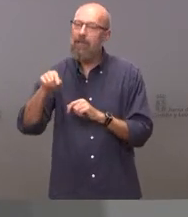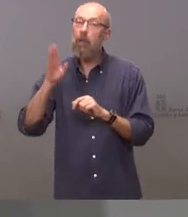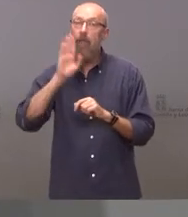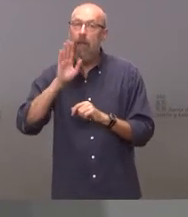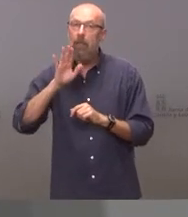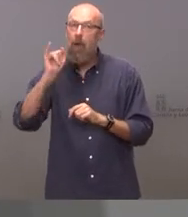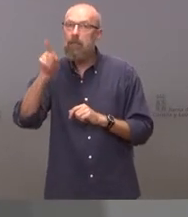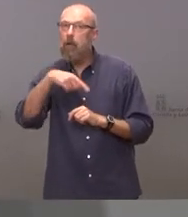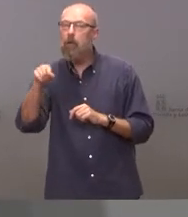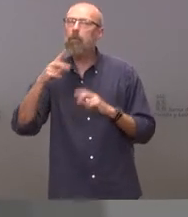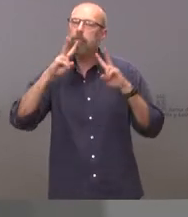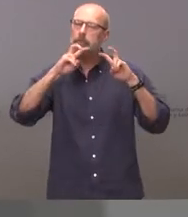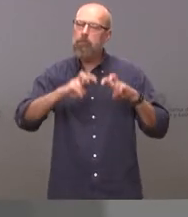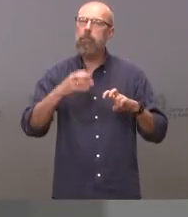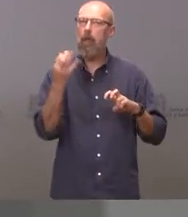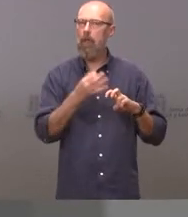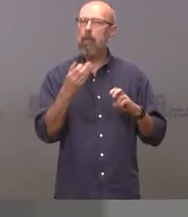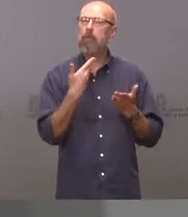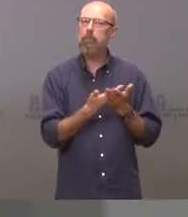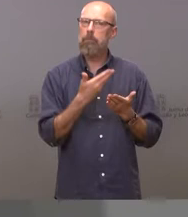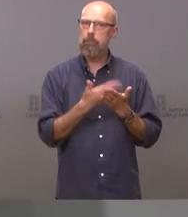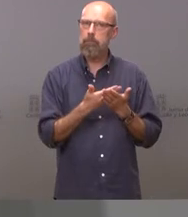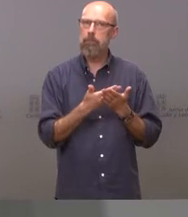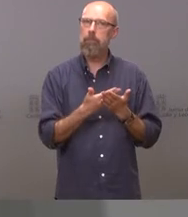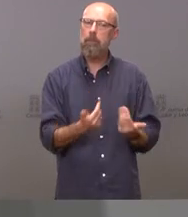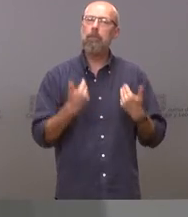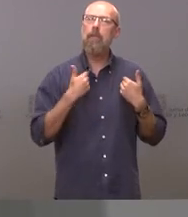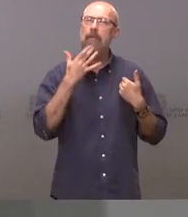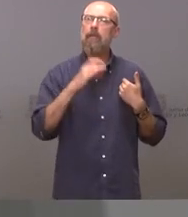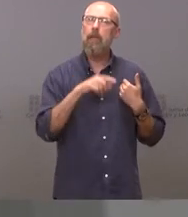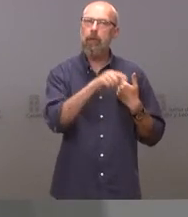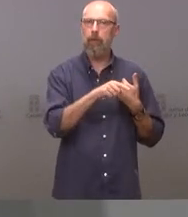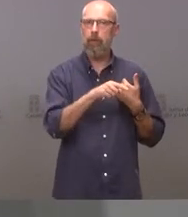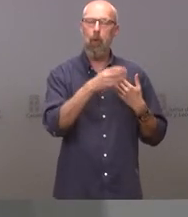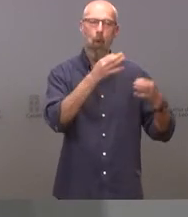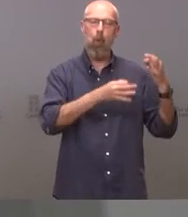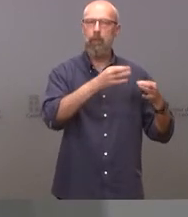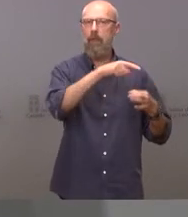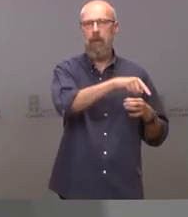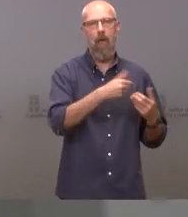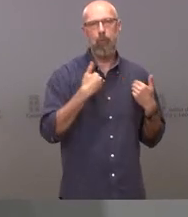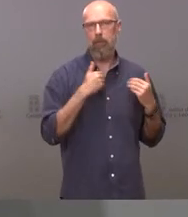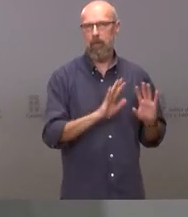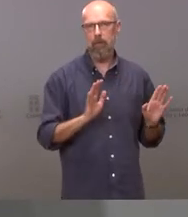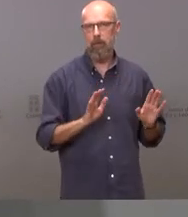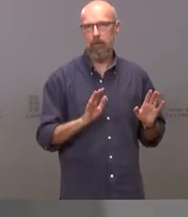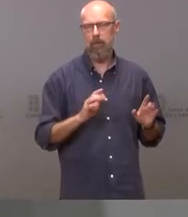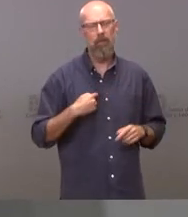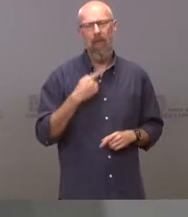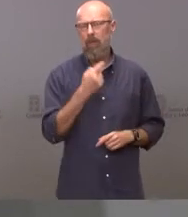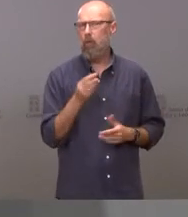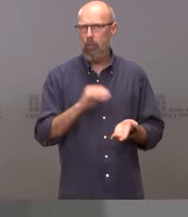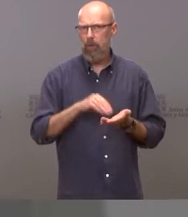y esto quien lo tiene que determinar es naturalmente la justicia que como he dicho muchas veces